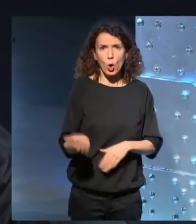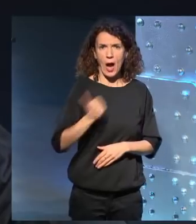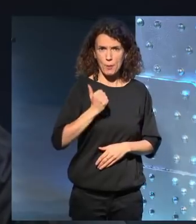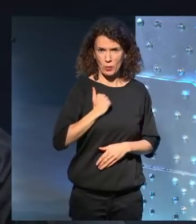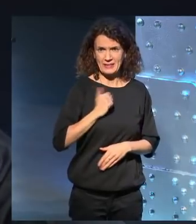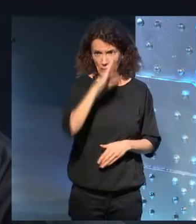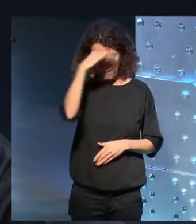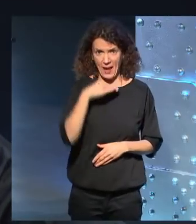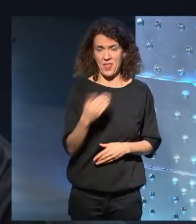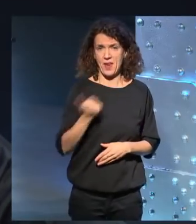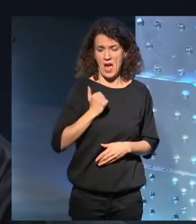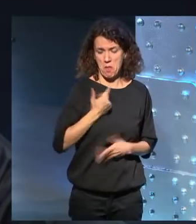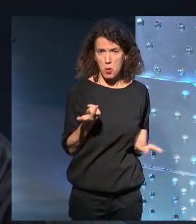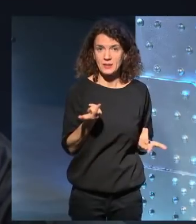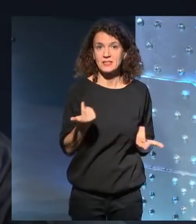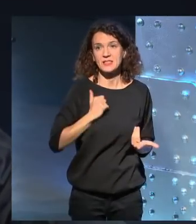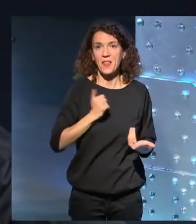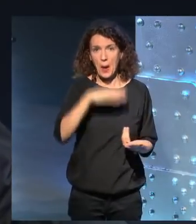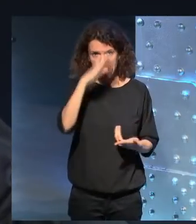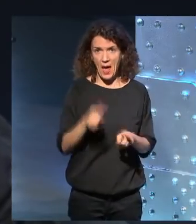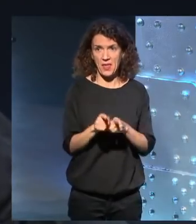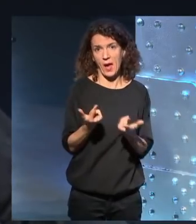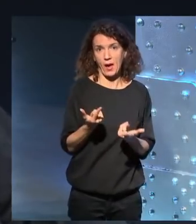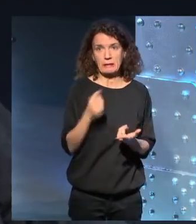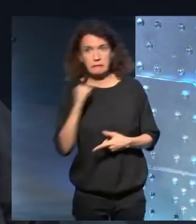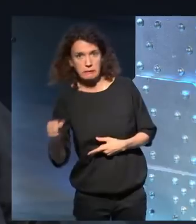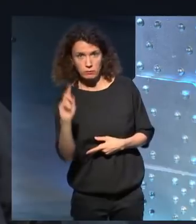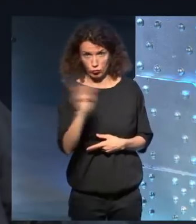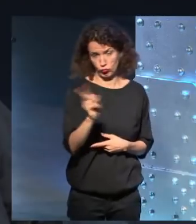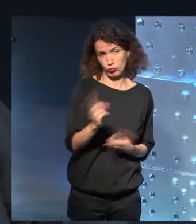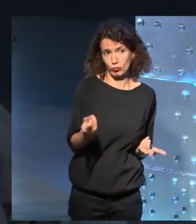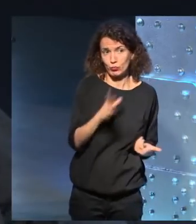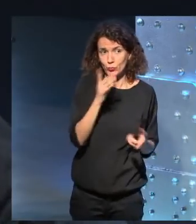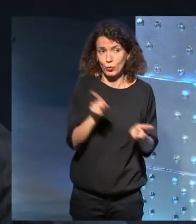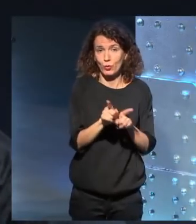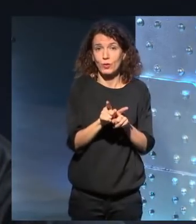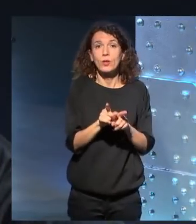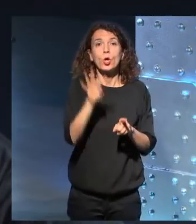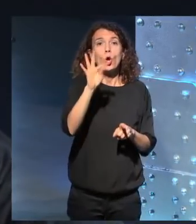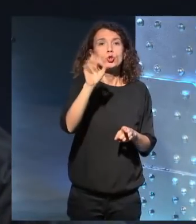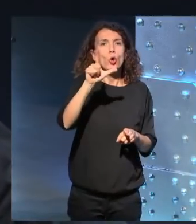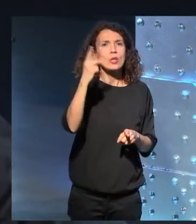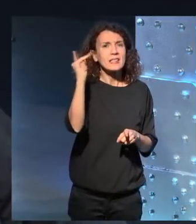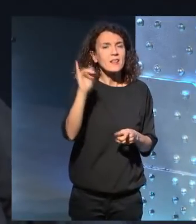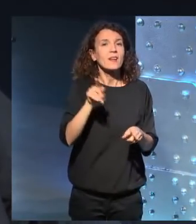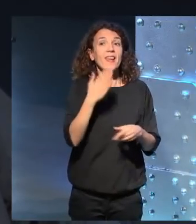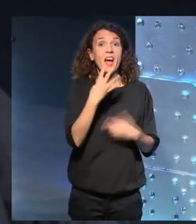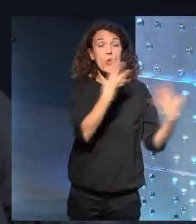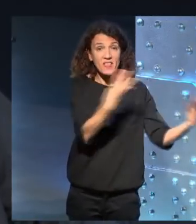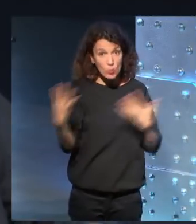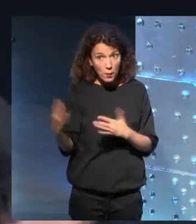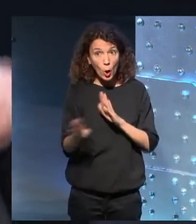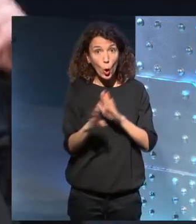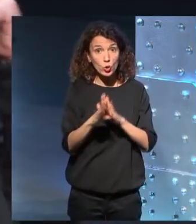que viven del cadáver del papá hasta que son viejos, como el hijo de Tolkien que tiene 99 años y todavía